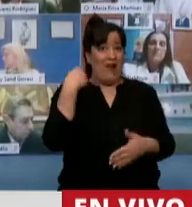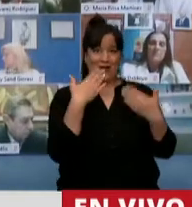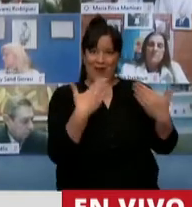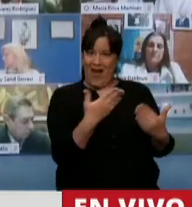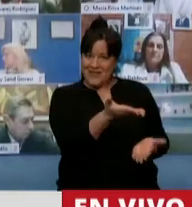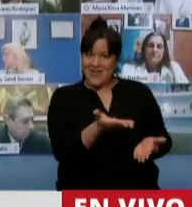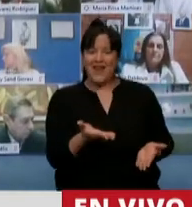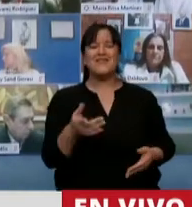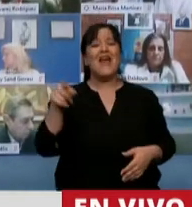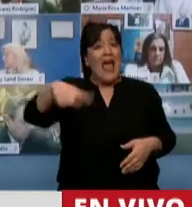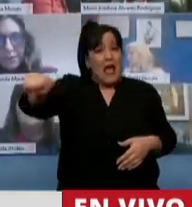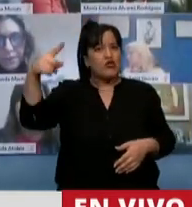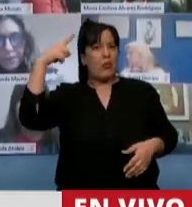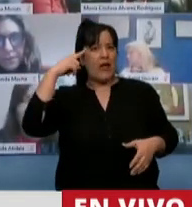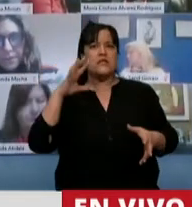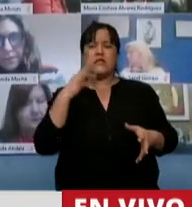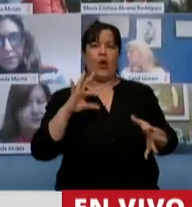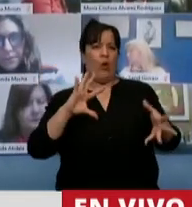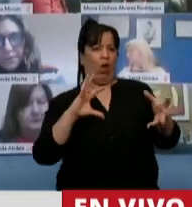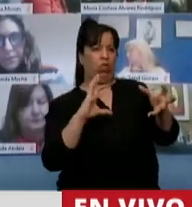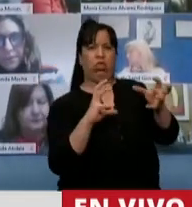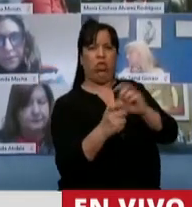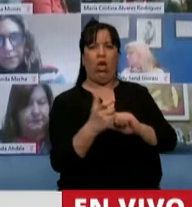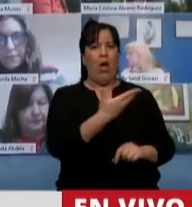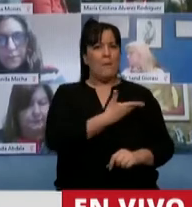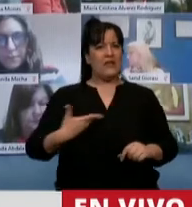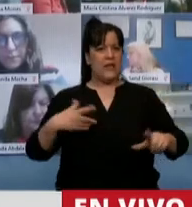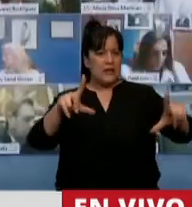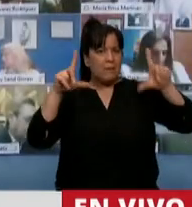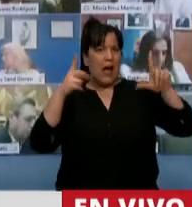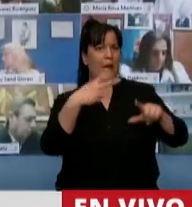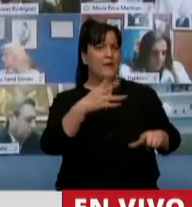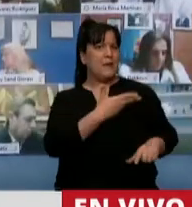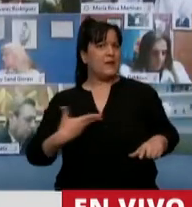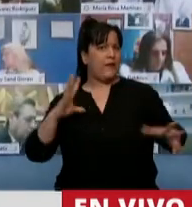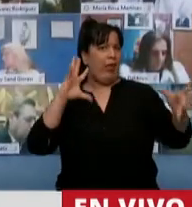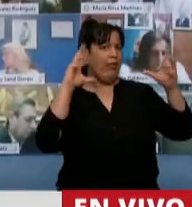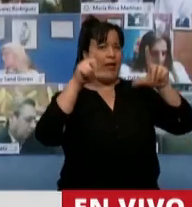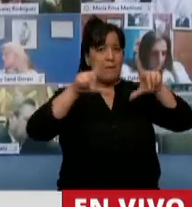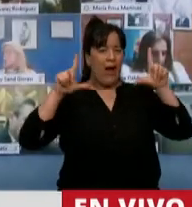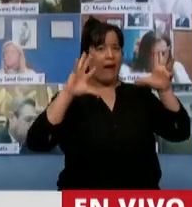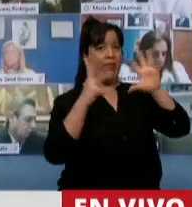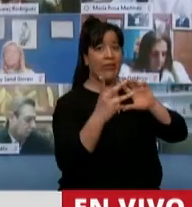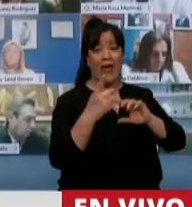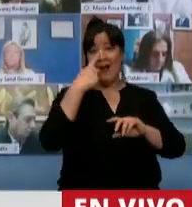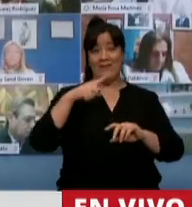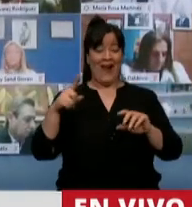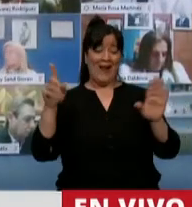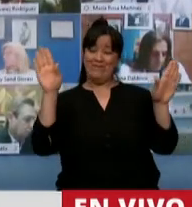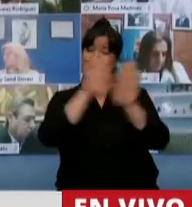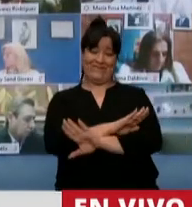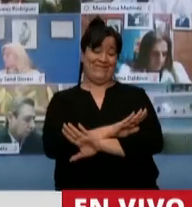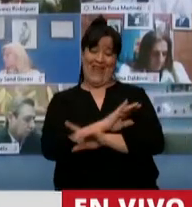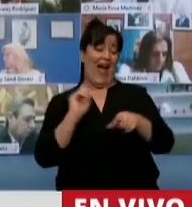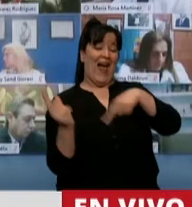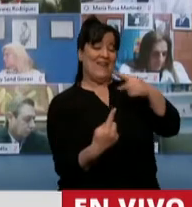se iba a deteriorar el espacio político y la imagen de nuestro presidente y nuestra vicepresidenta. Y la realidad es es totalmente lo contrario. Y ahora